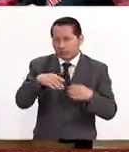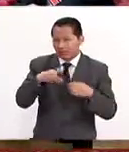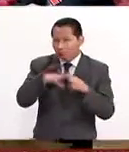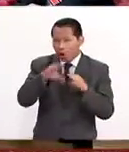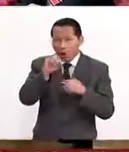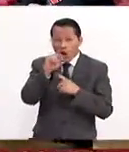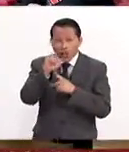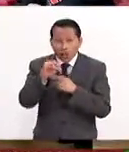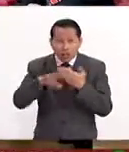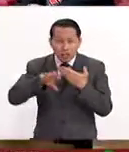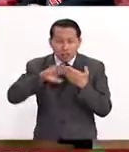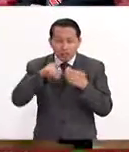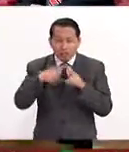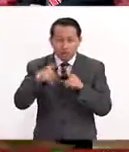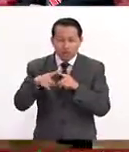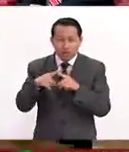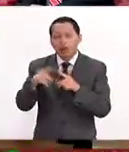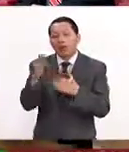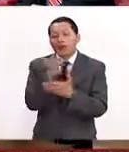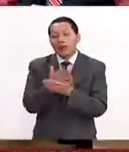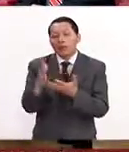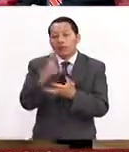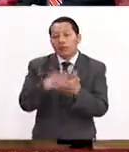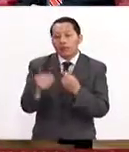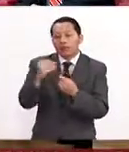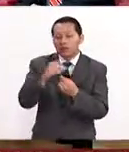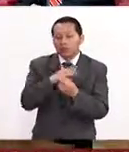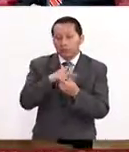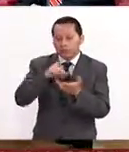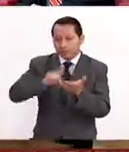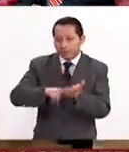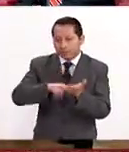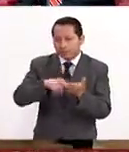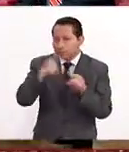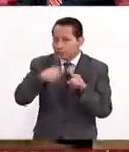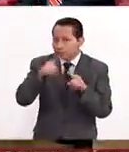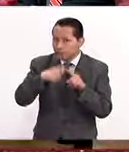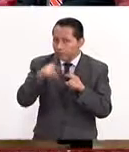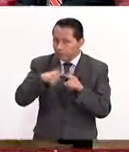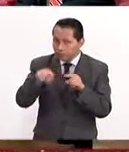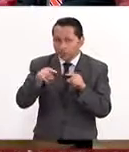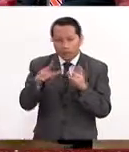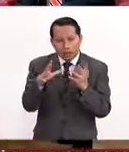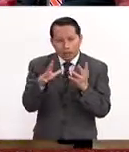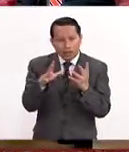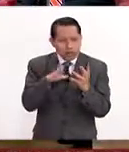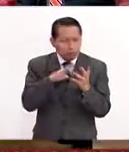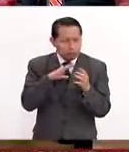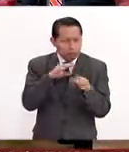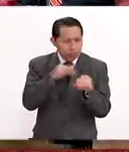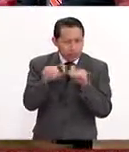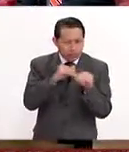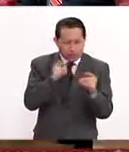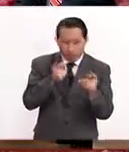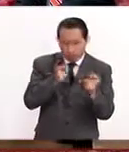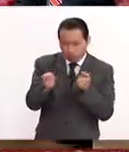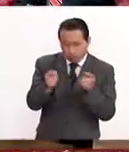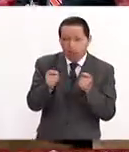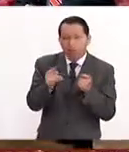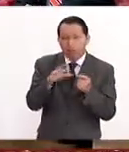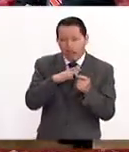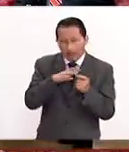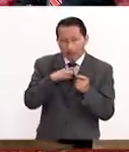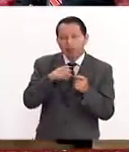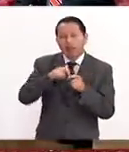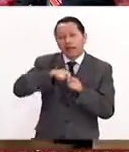y muchas cosas. Y por otro lado tenemos estructuras que están controlando los movimientos, como son los nervios que